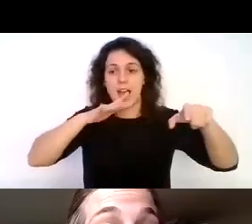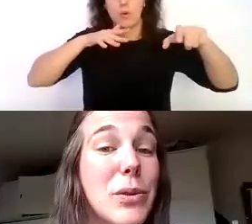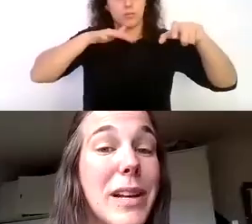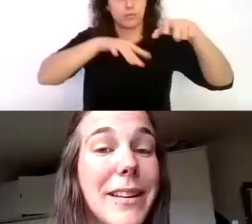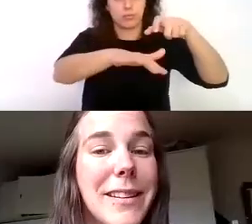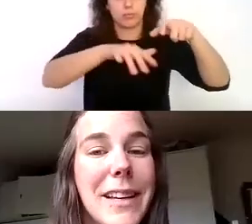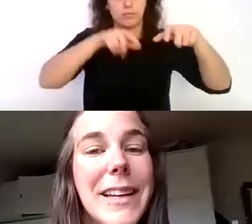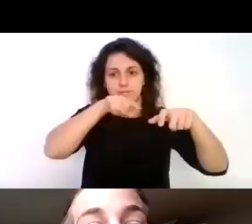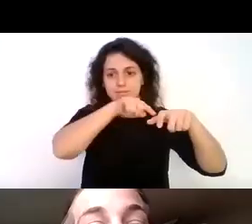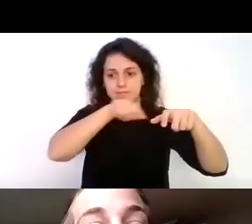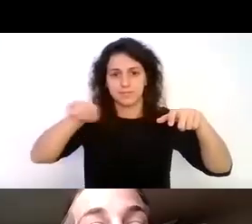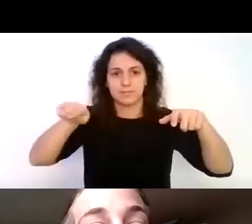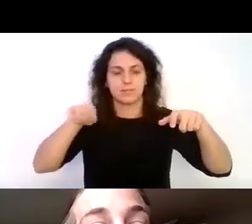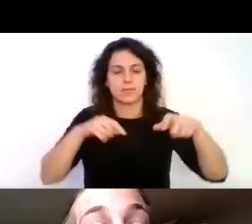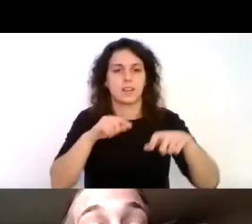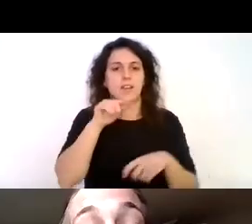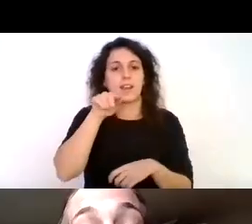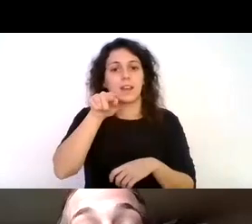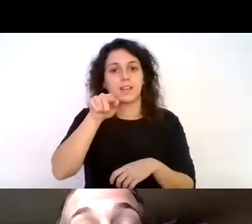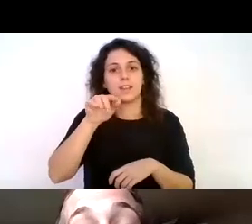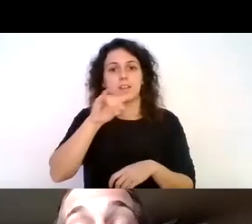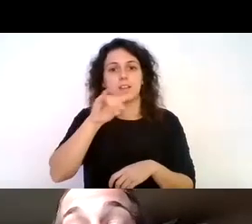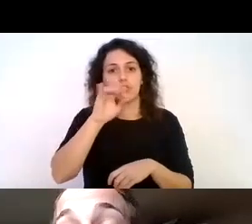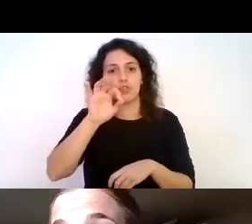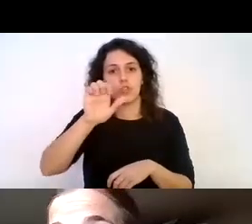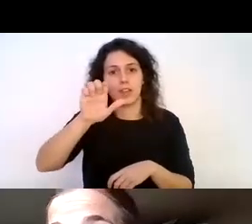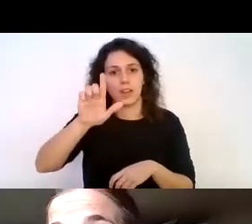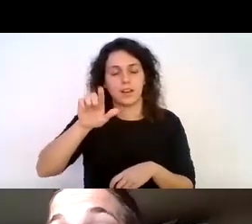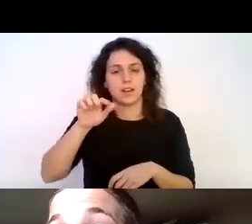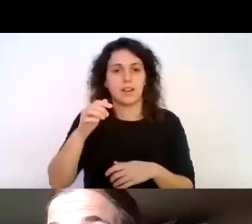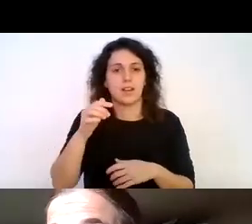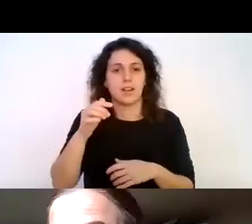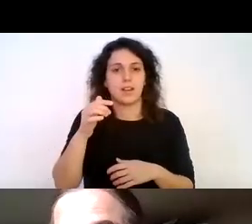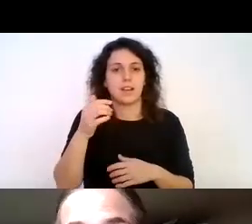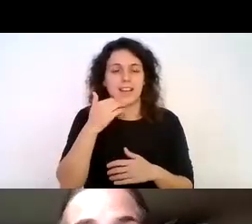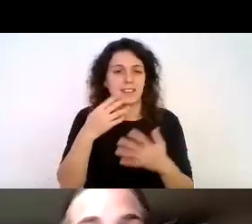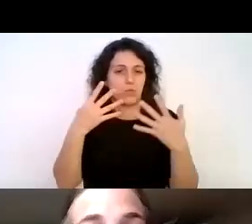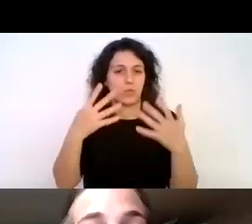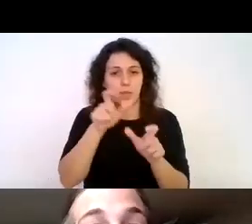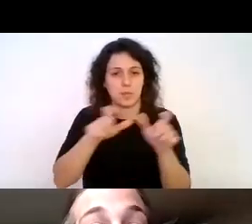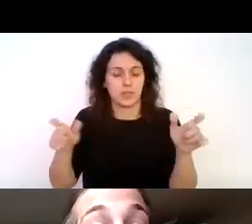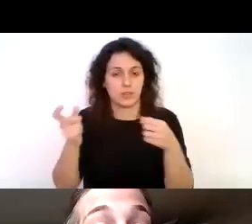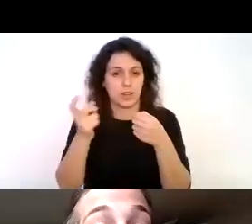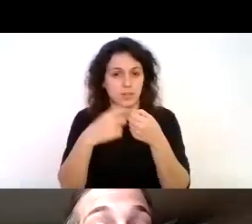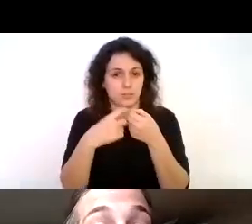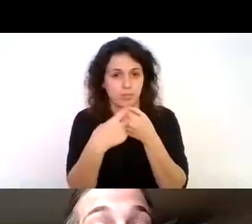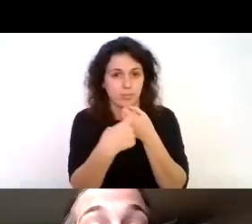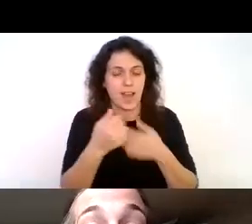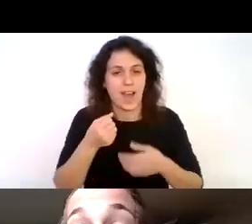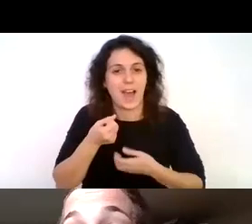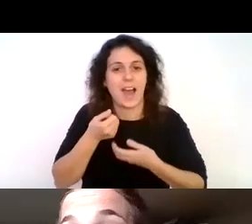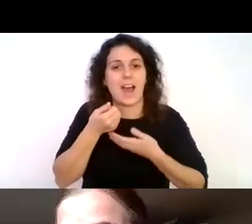de rueda Joelet en ese caso fueron casi nueve personas las que ayudaron